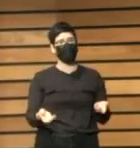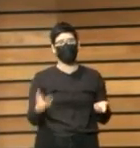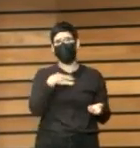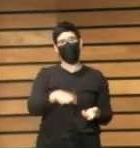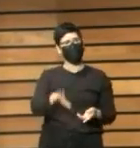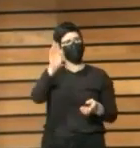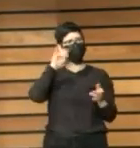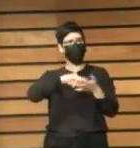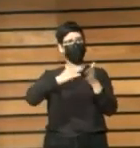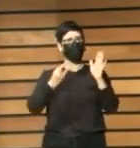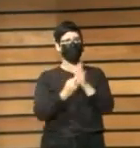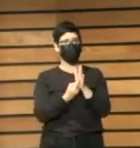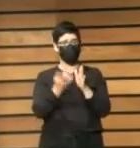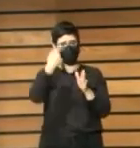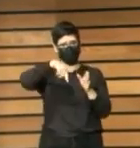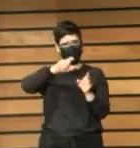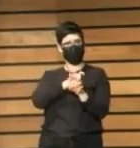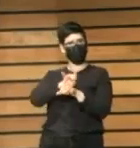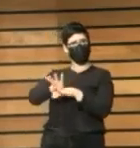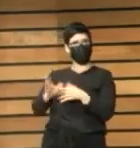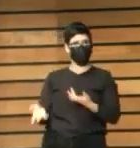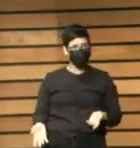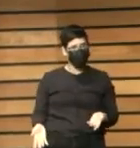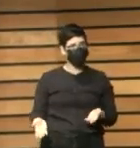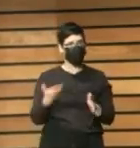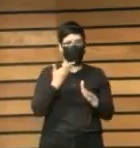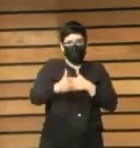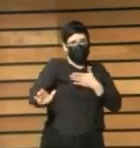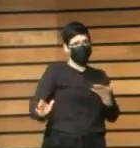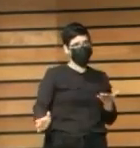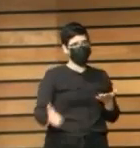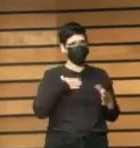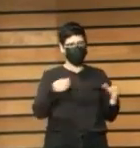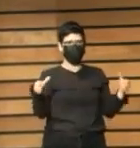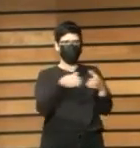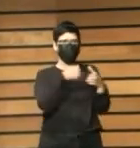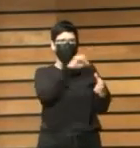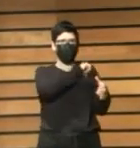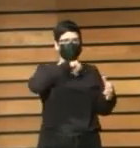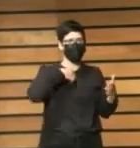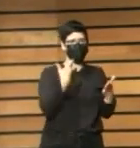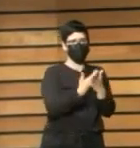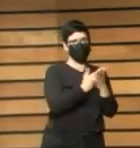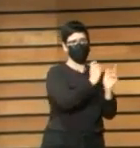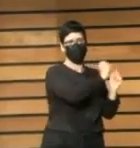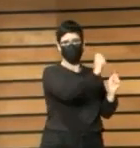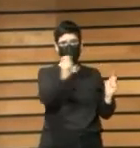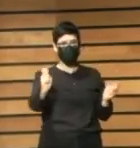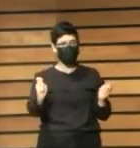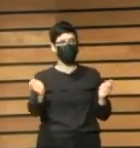fuera del plan y estemos fuera de los sistemas de certificación de las comunidades autodromas no lo sé